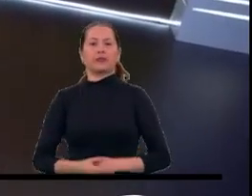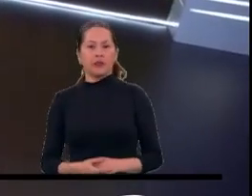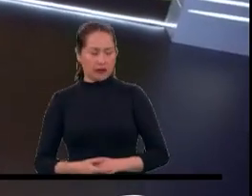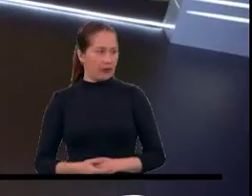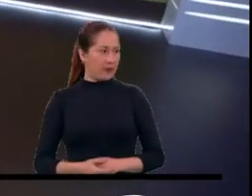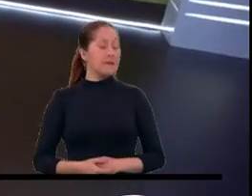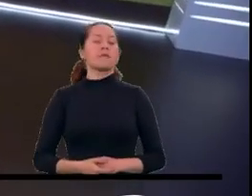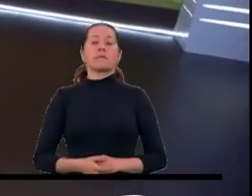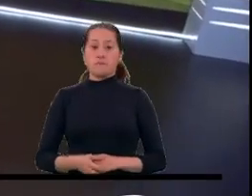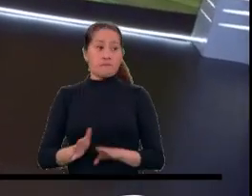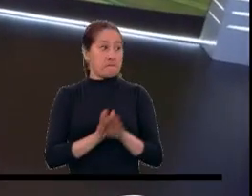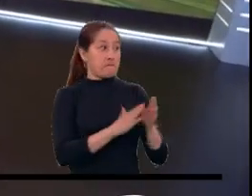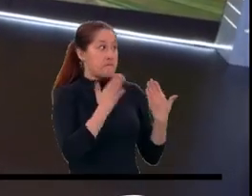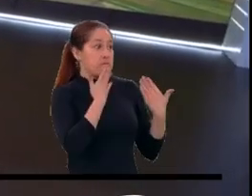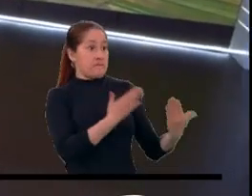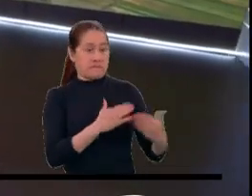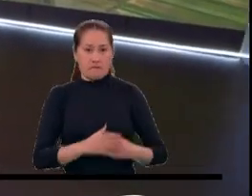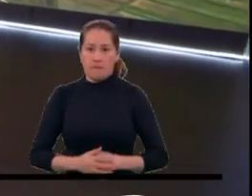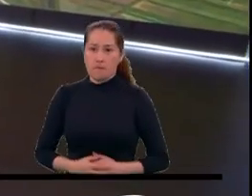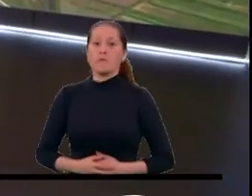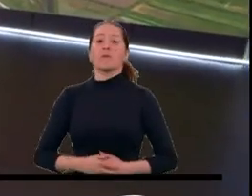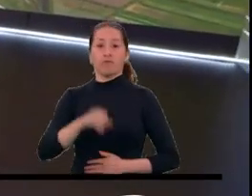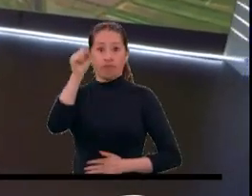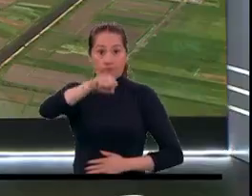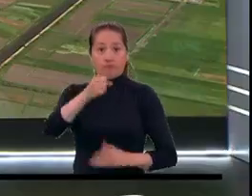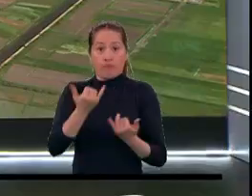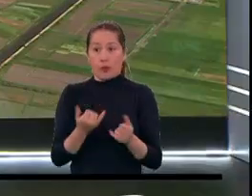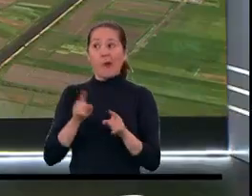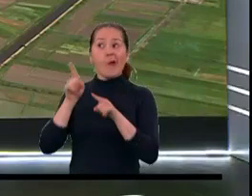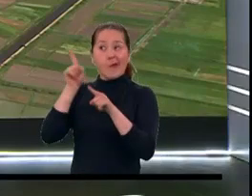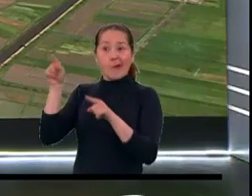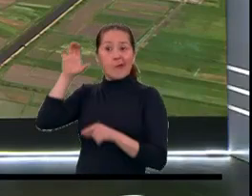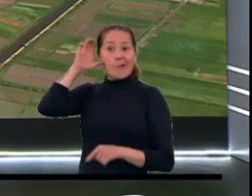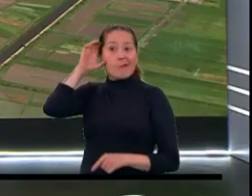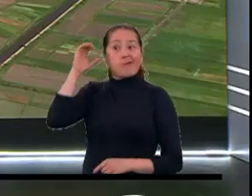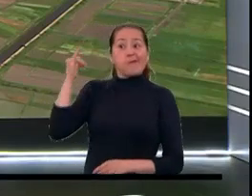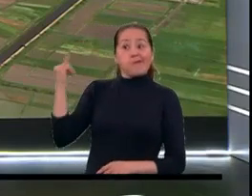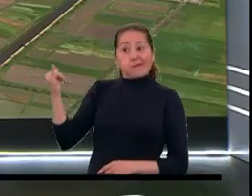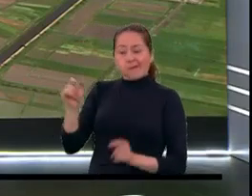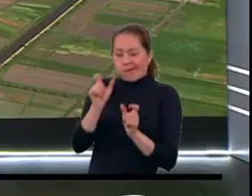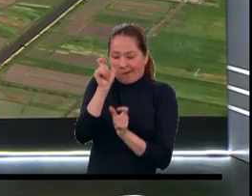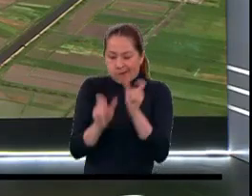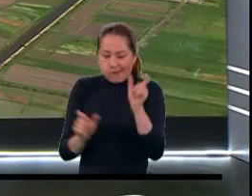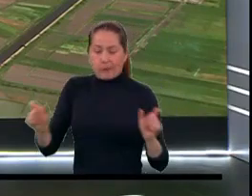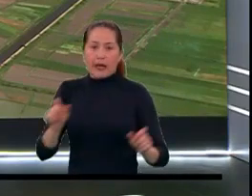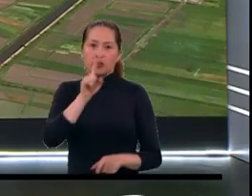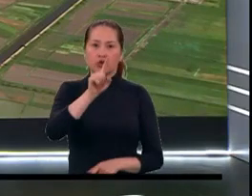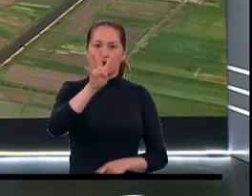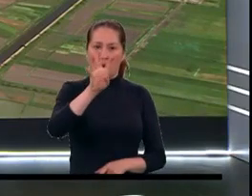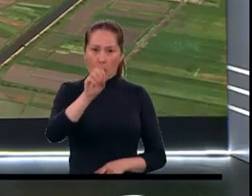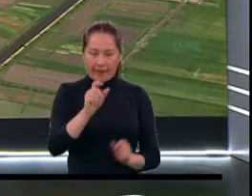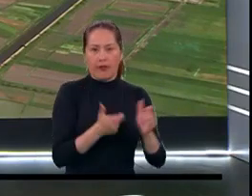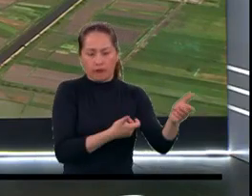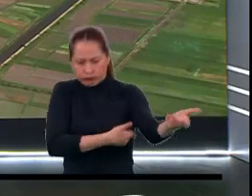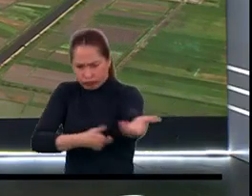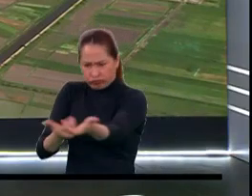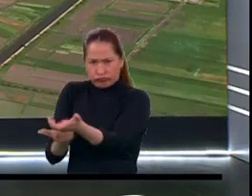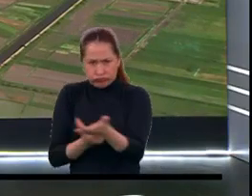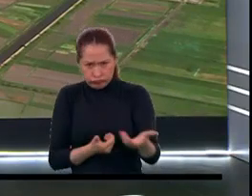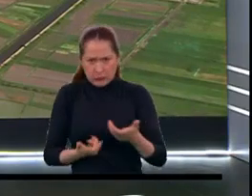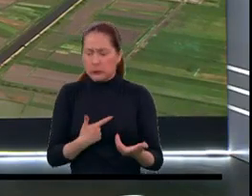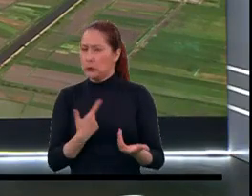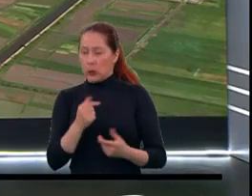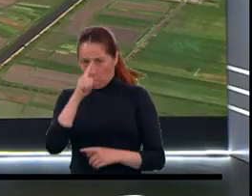trabajando a 140 hombres integrantes del Cuerpo de Bomberos de Bogotá y de varios municipios de Cundinamarca. Veamos cómo están las cosas.